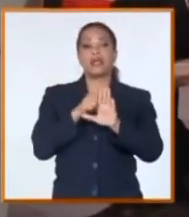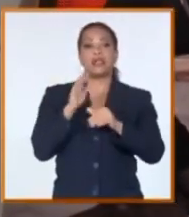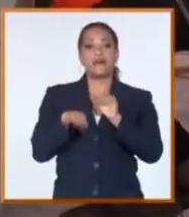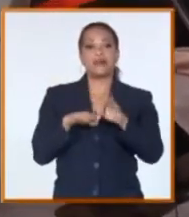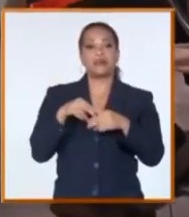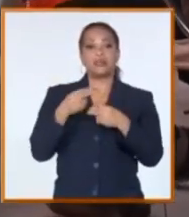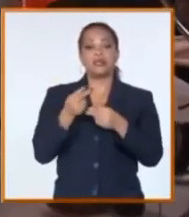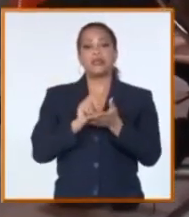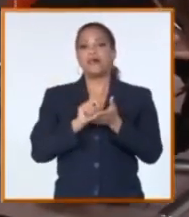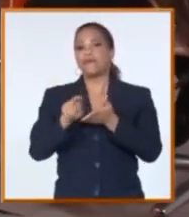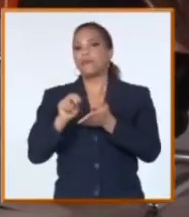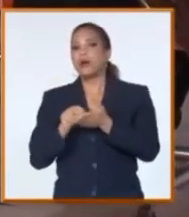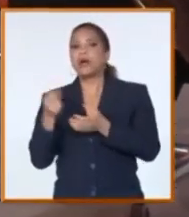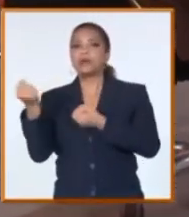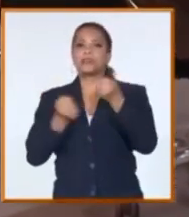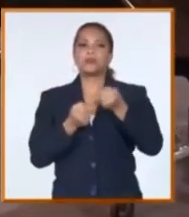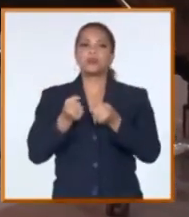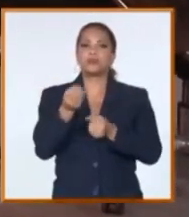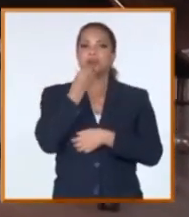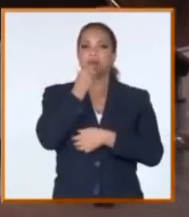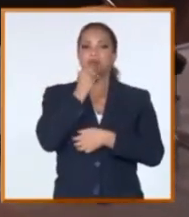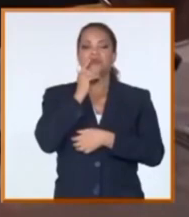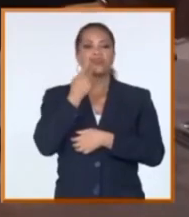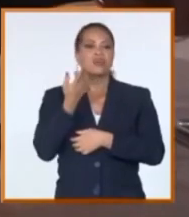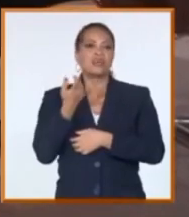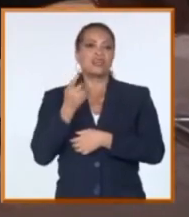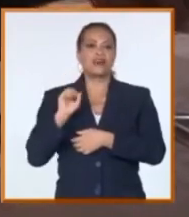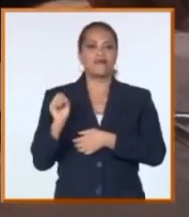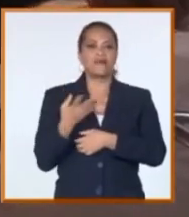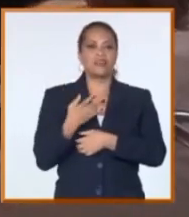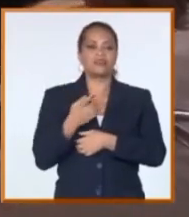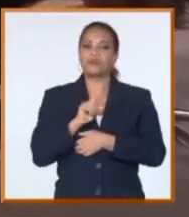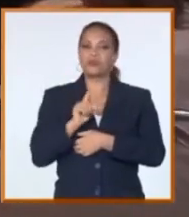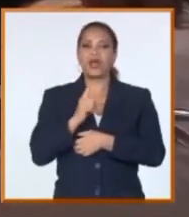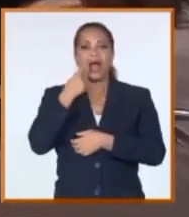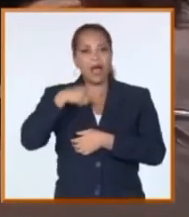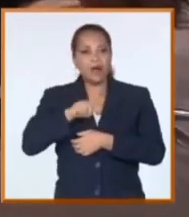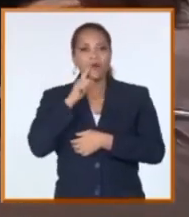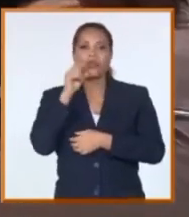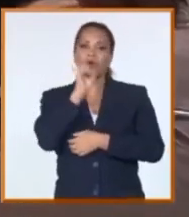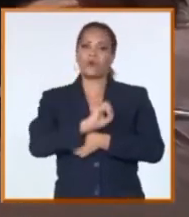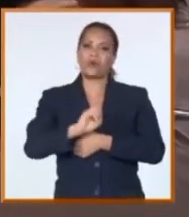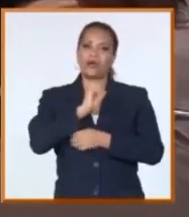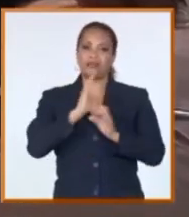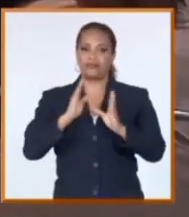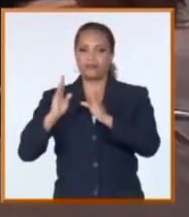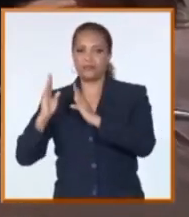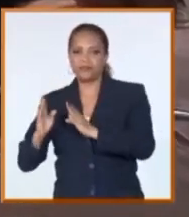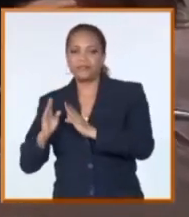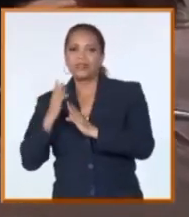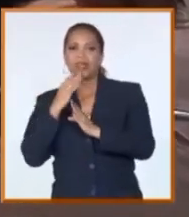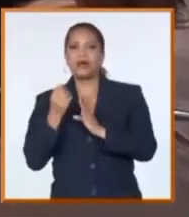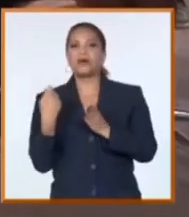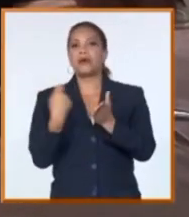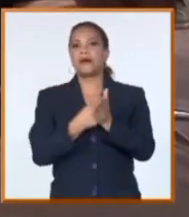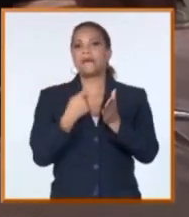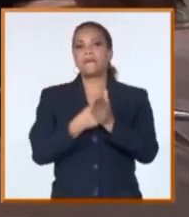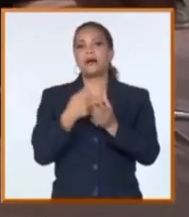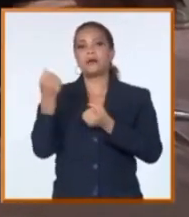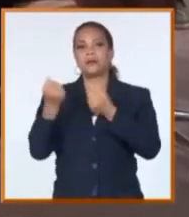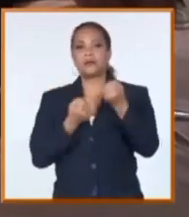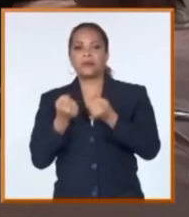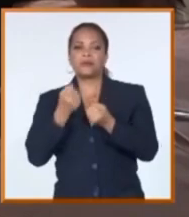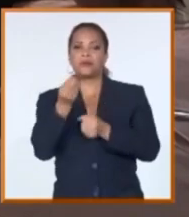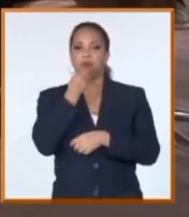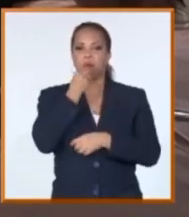transportación, la alimentación y de algún modo tiene que ordenarse también todo ese sistema asociado a las presentaciones artísticas. Con lo